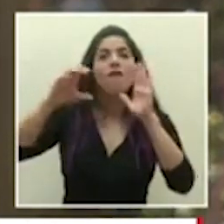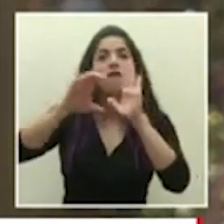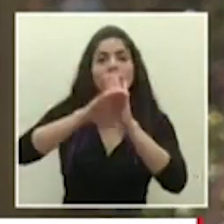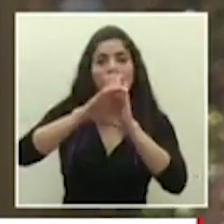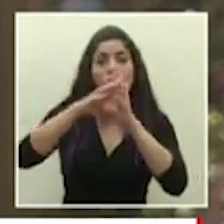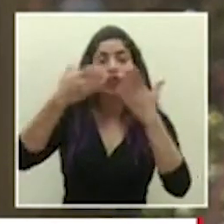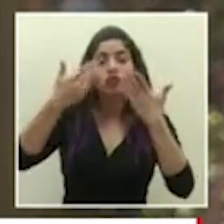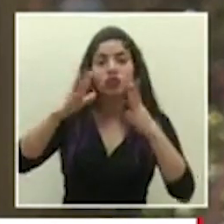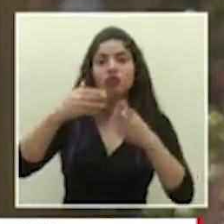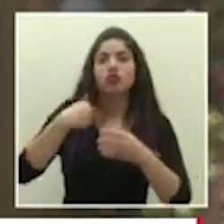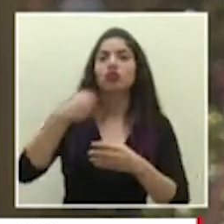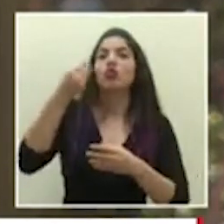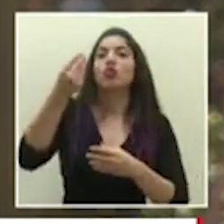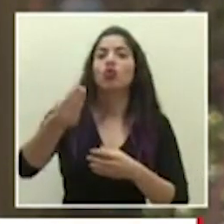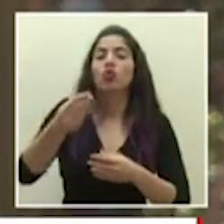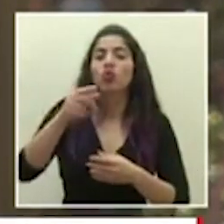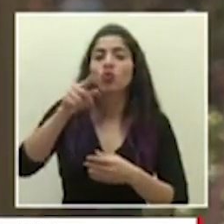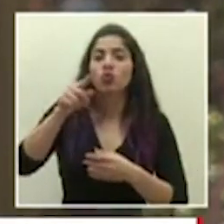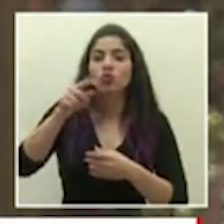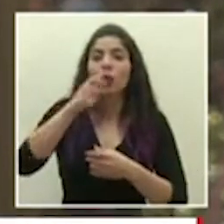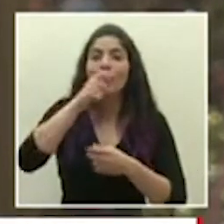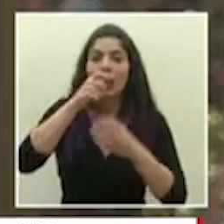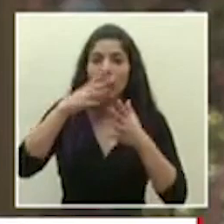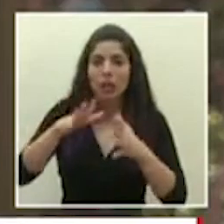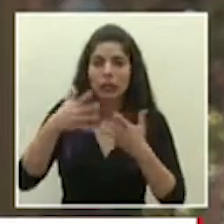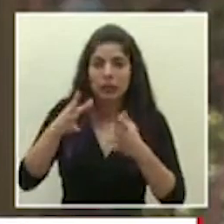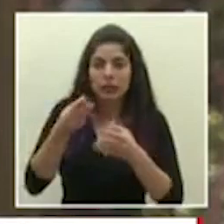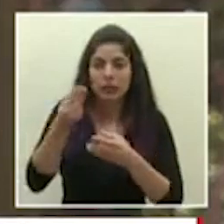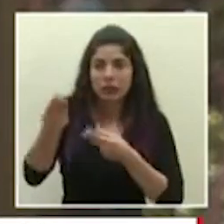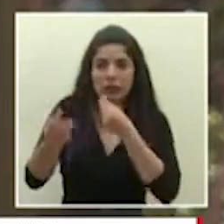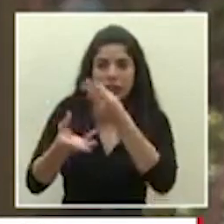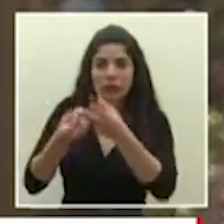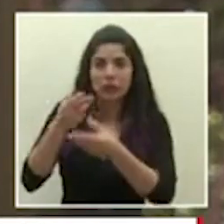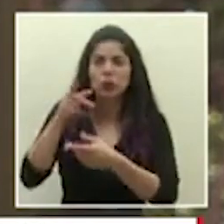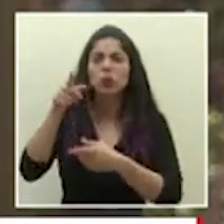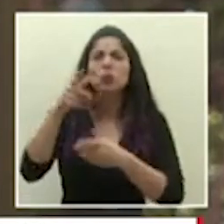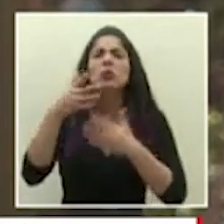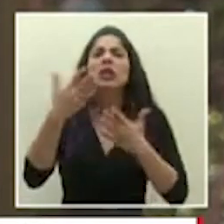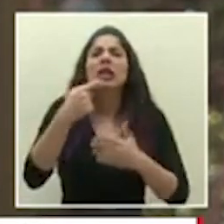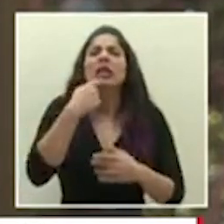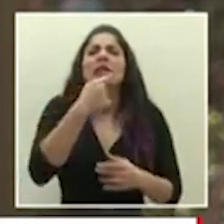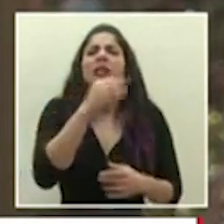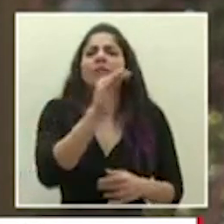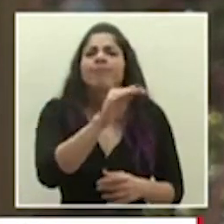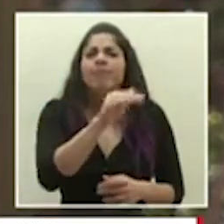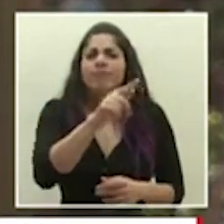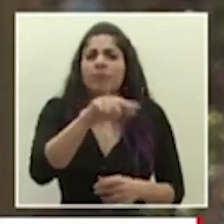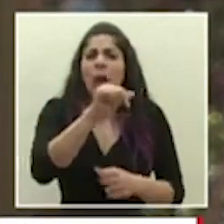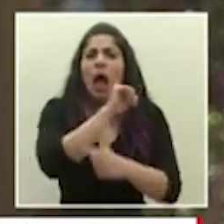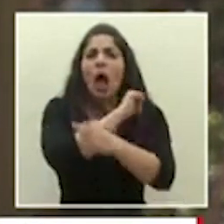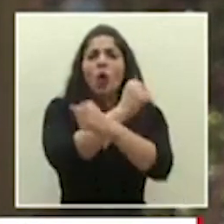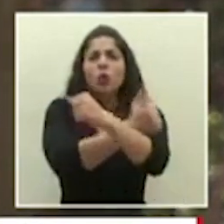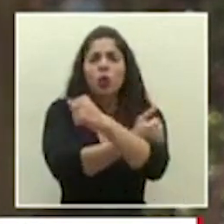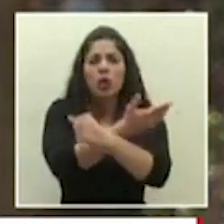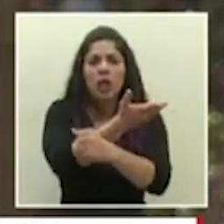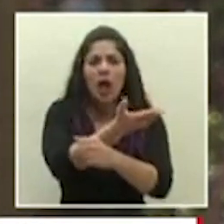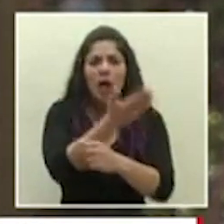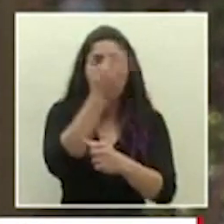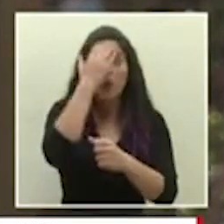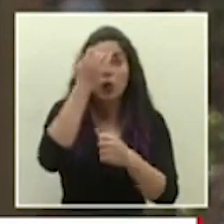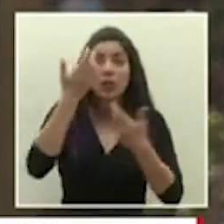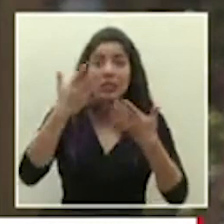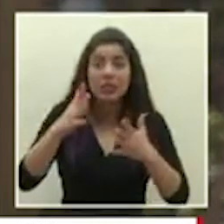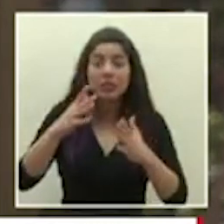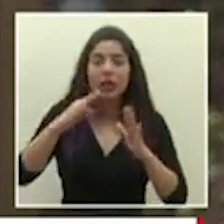suministré a su periodista ¿cuál es el llamado que hace usted a esas autoridades cuando se hacen